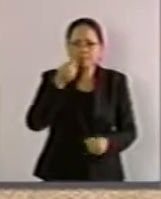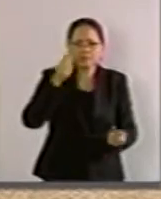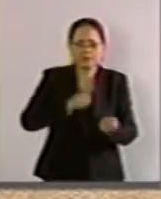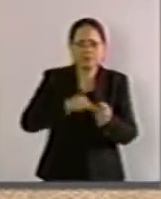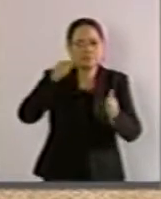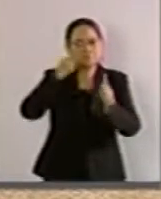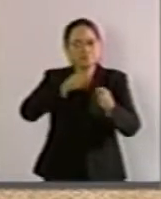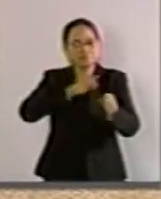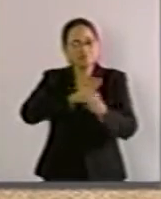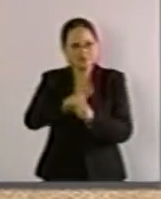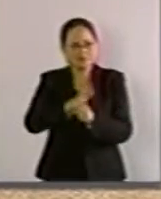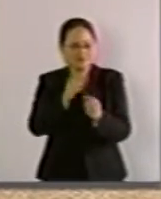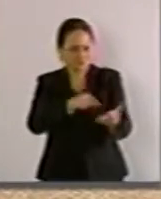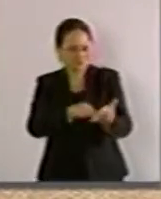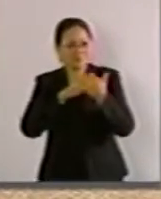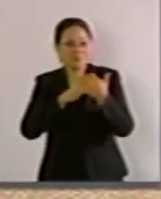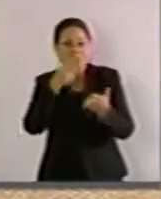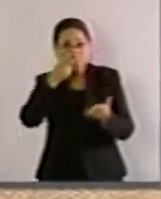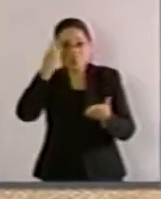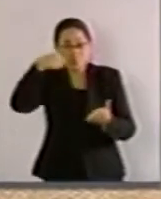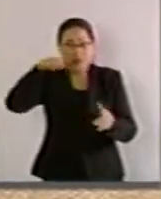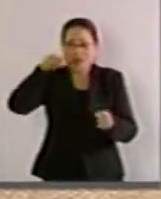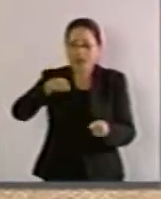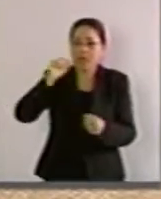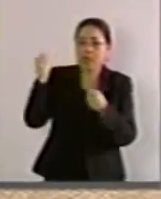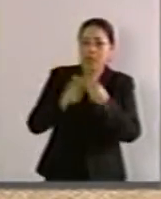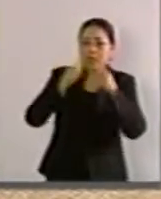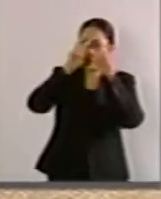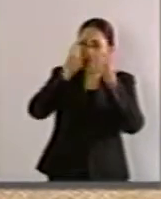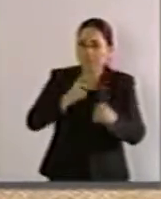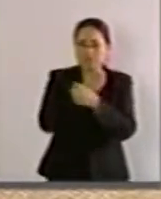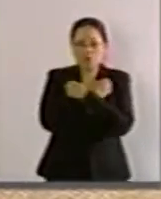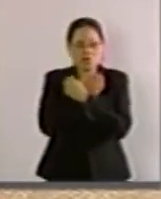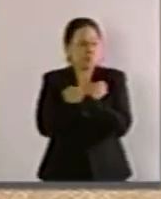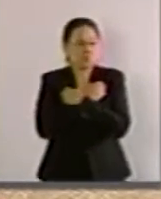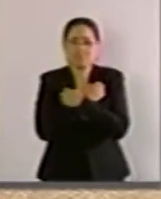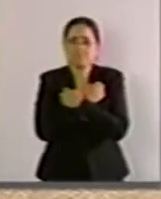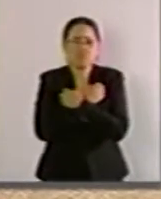instancia no son programas que aportan contenidos educativos.